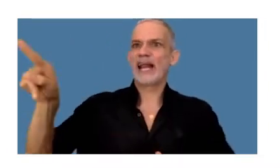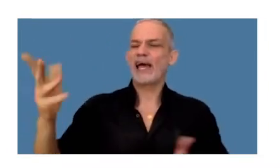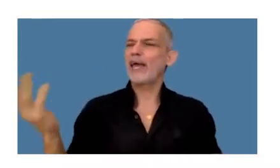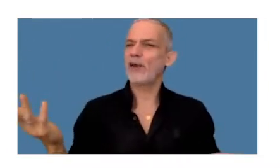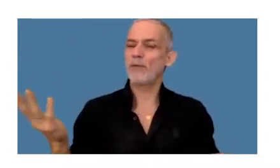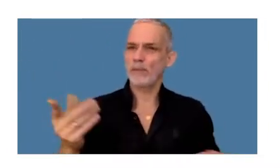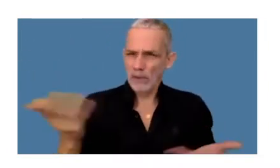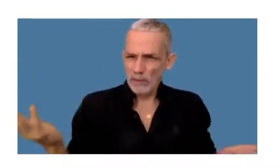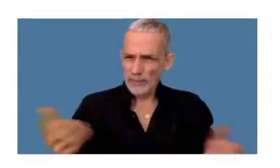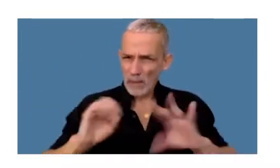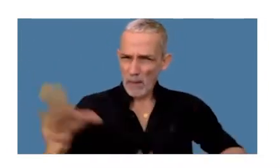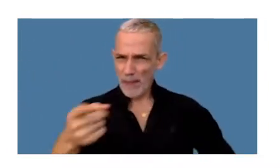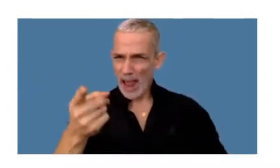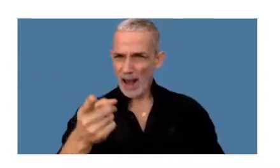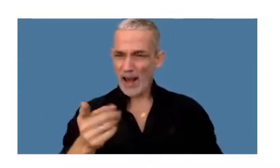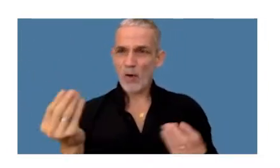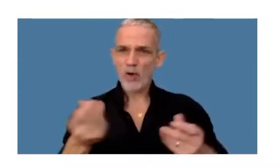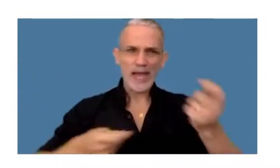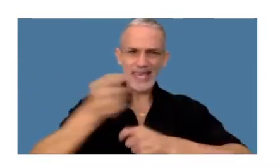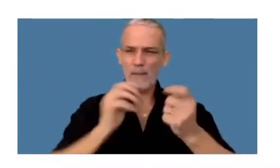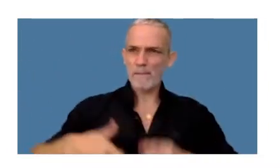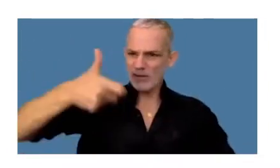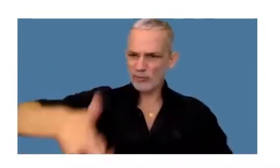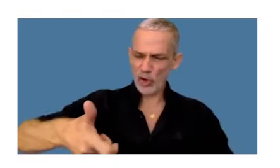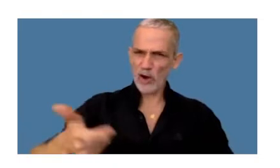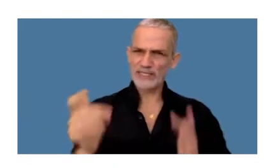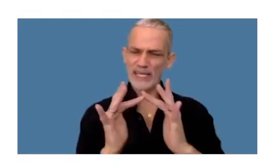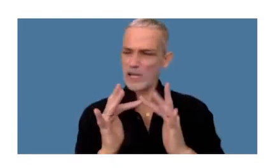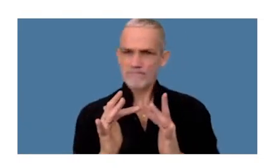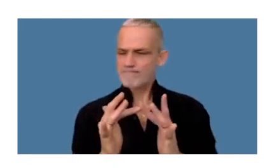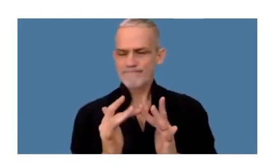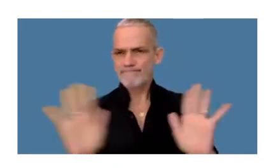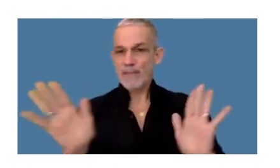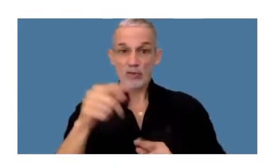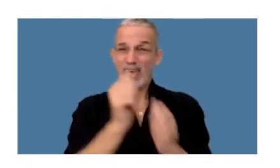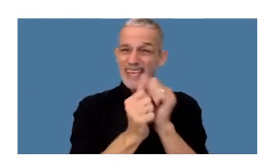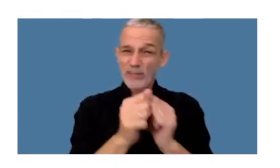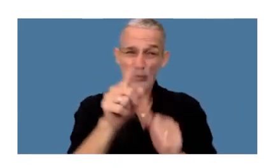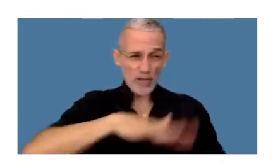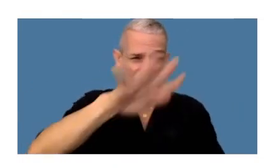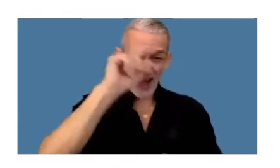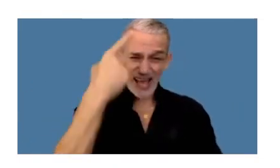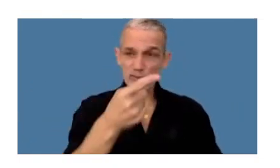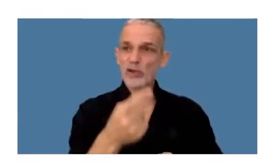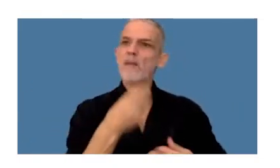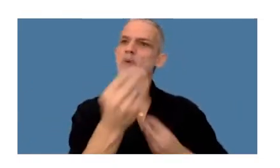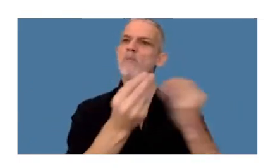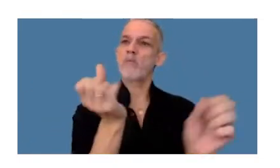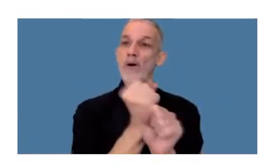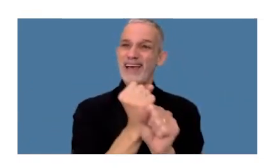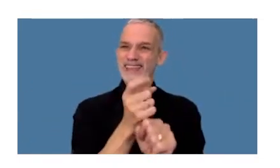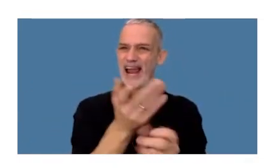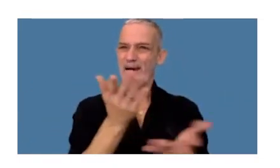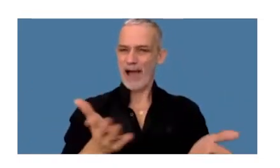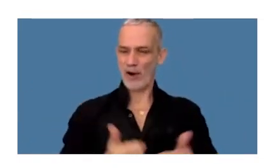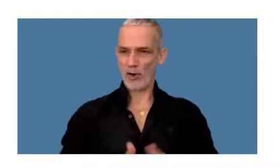a las inversiones en el nido cripto y golpea duramente la industria local generadora de empleo en este